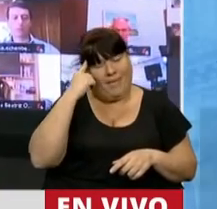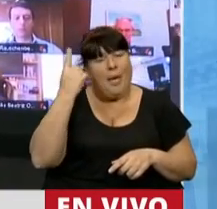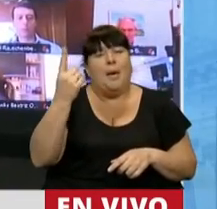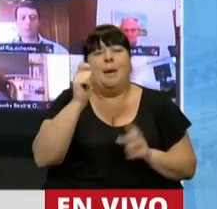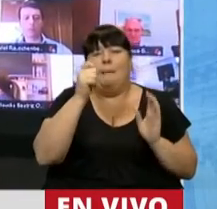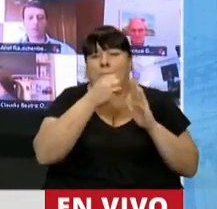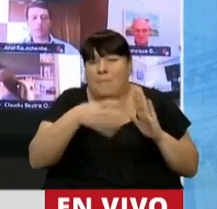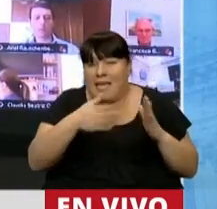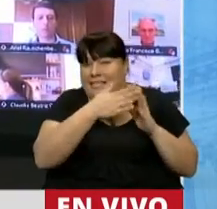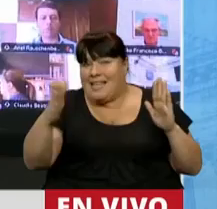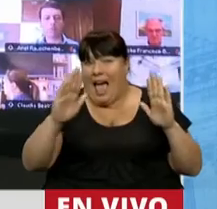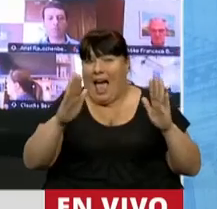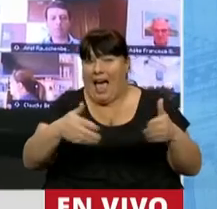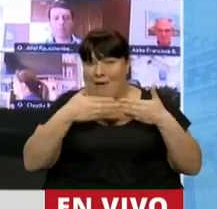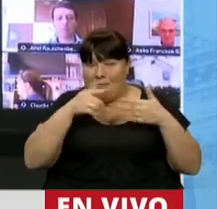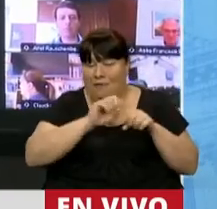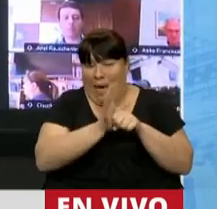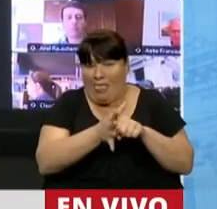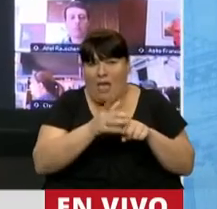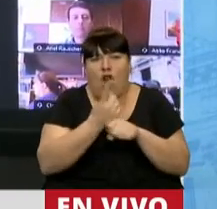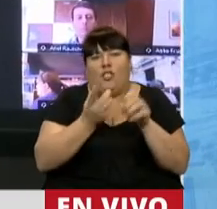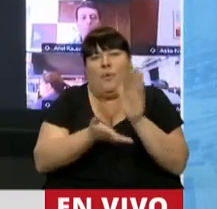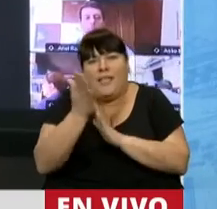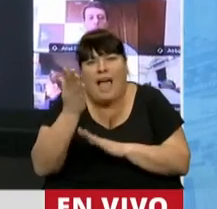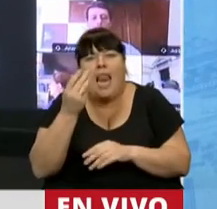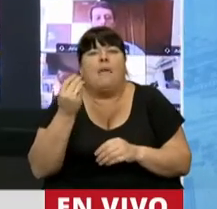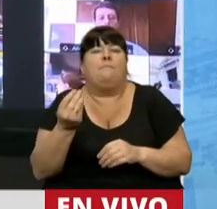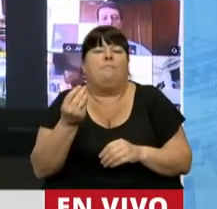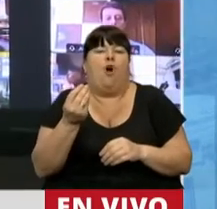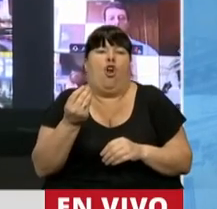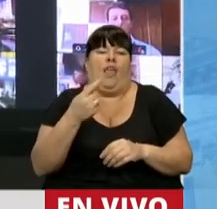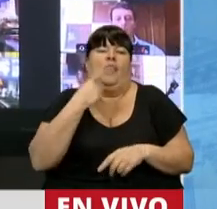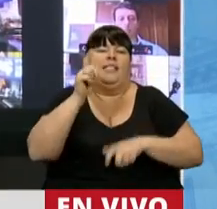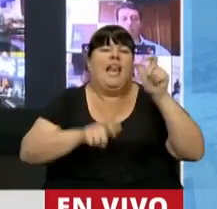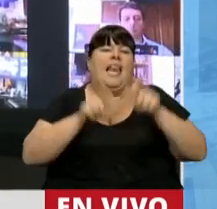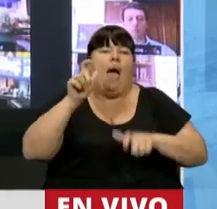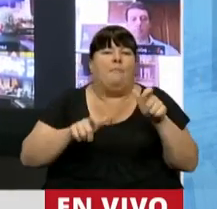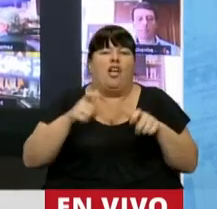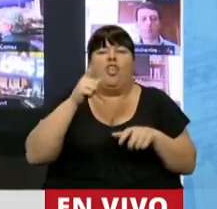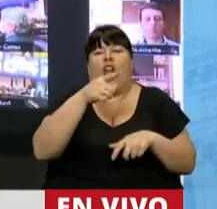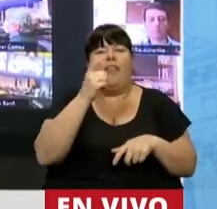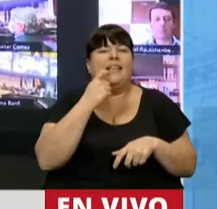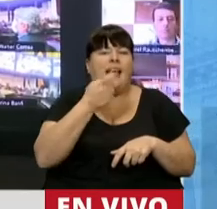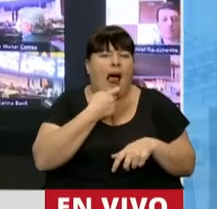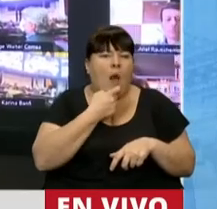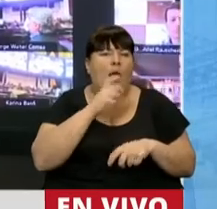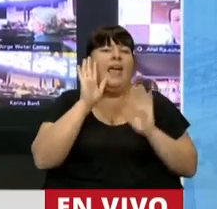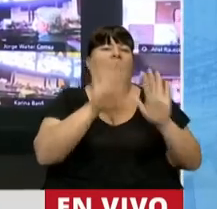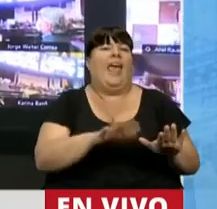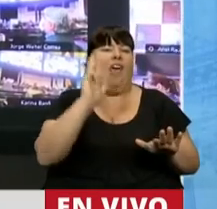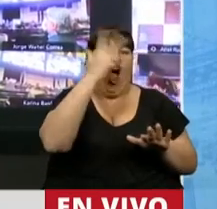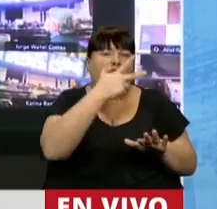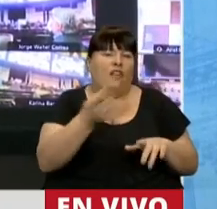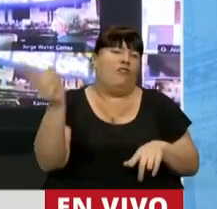primeros meses de la pandemia, no podíamos salir porque se nos pretendía a los ciudadanos sanluiserios meter en un hotel